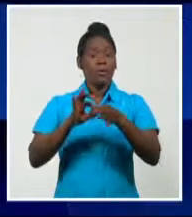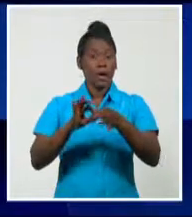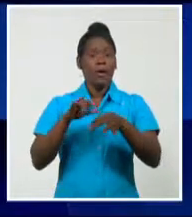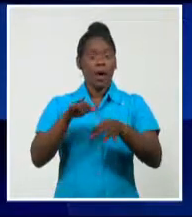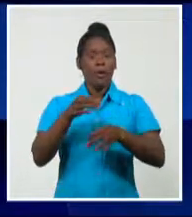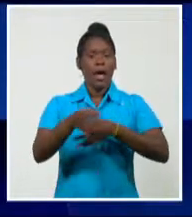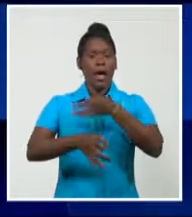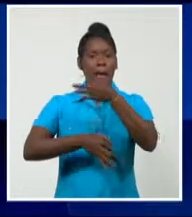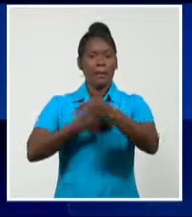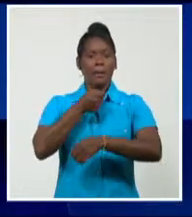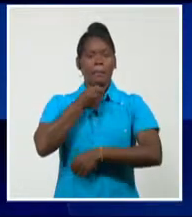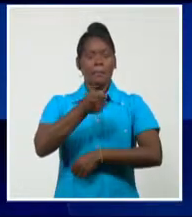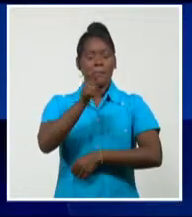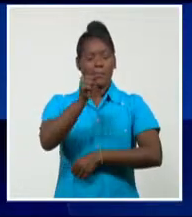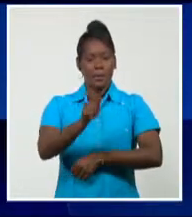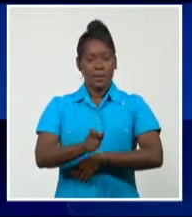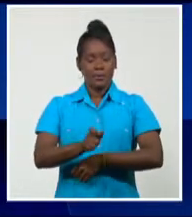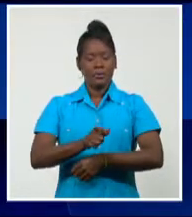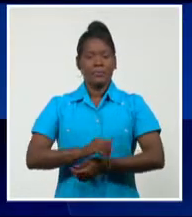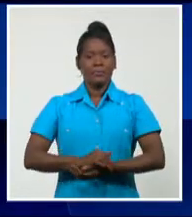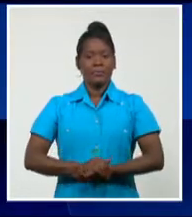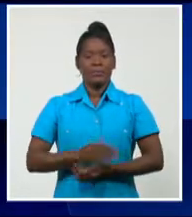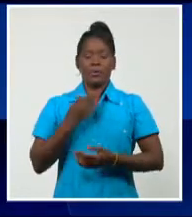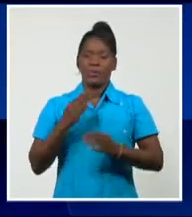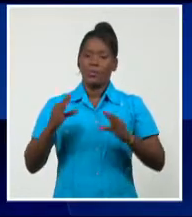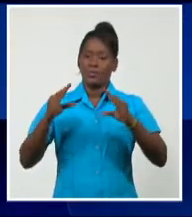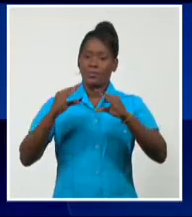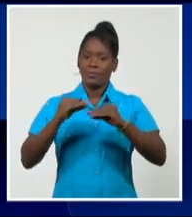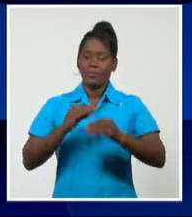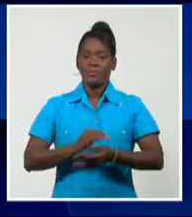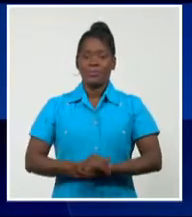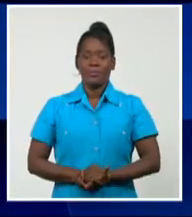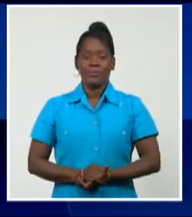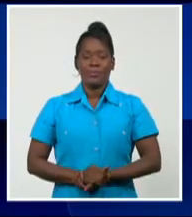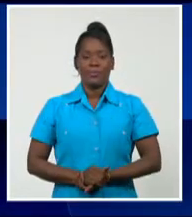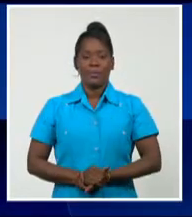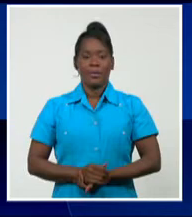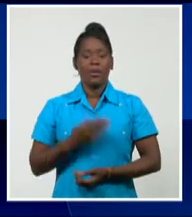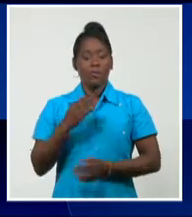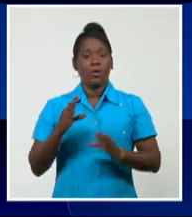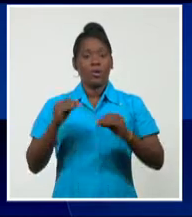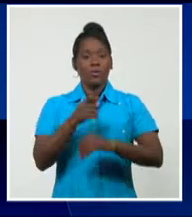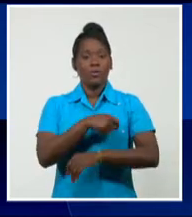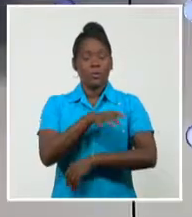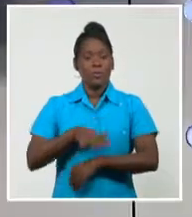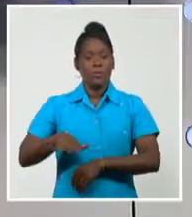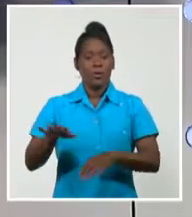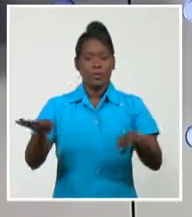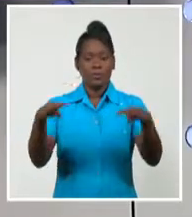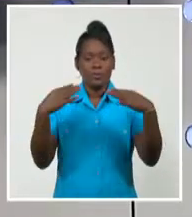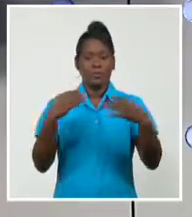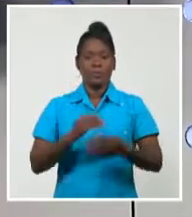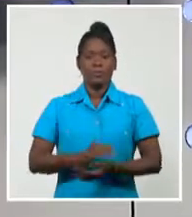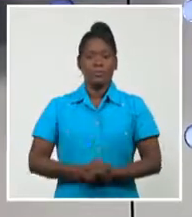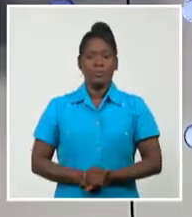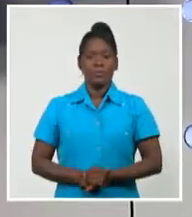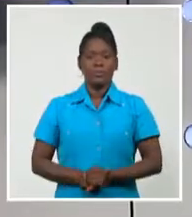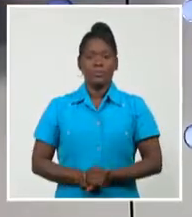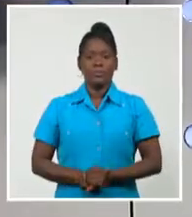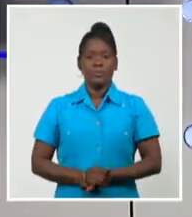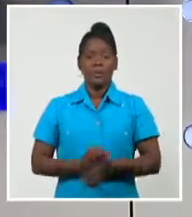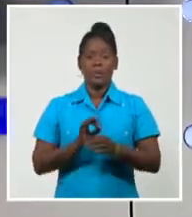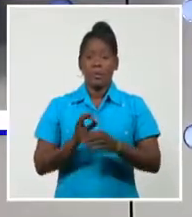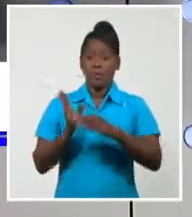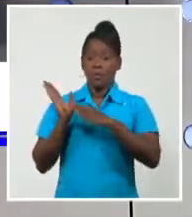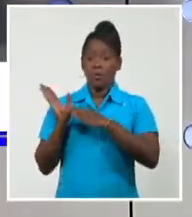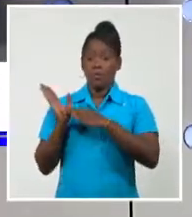se encuentra con nosotros en el estudio. Diana, buenas noches. Hola, muy buenas noches para ti, Froilán, también para Ñe. Francisco Sagasti es la persona que asumió